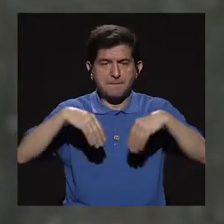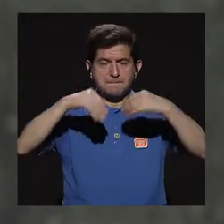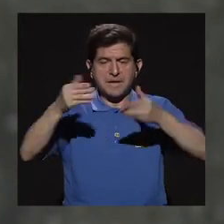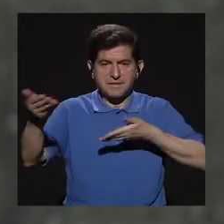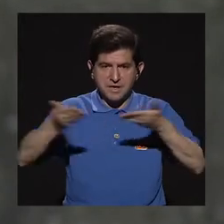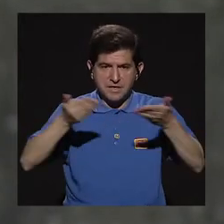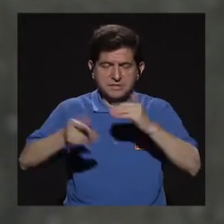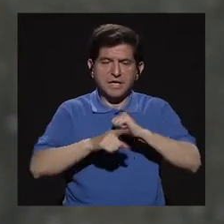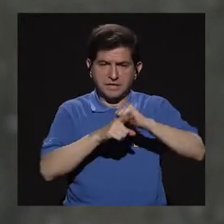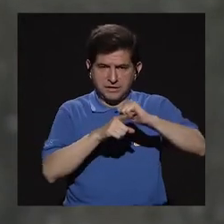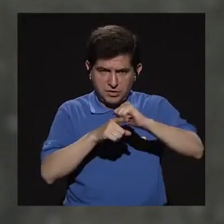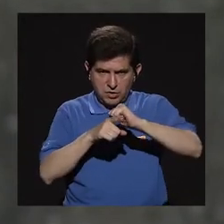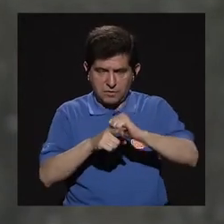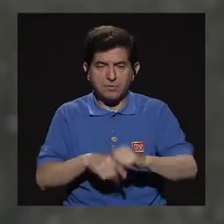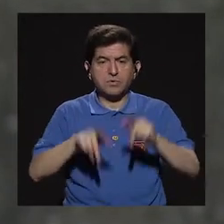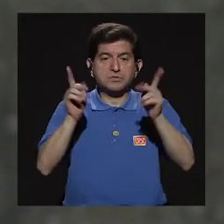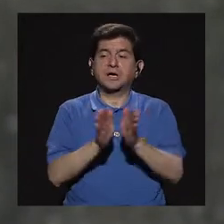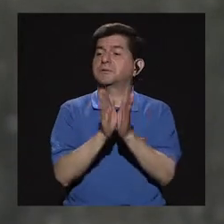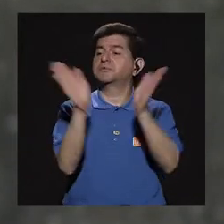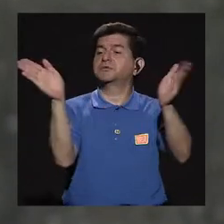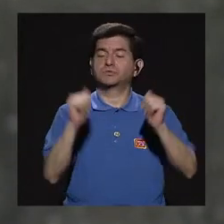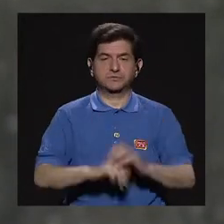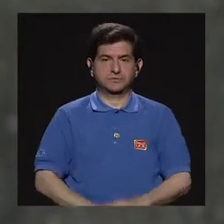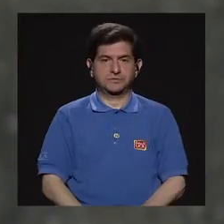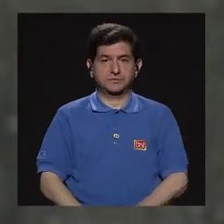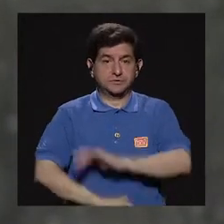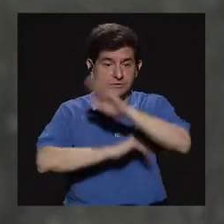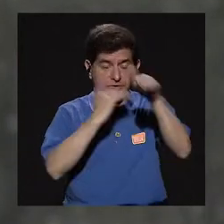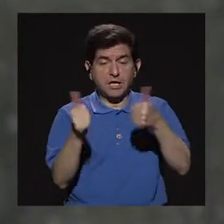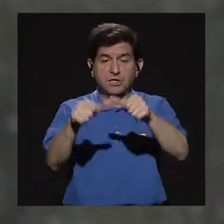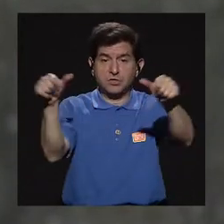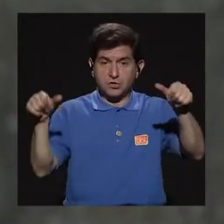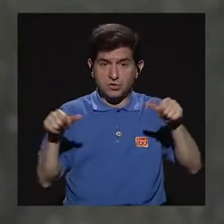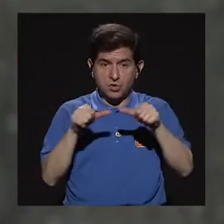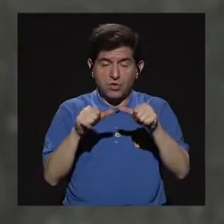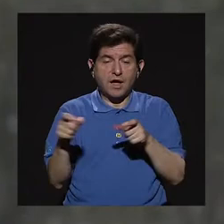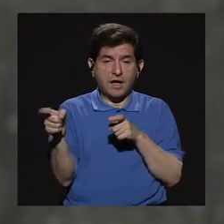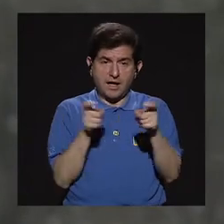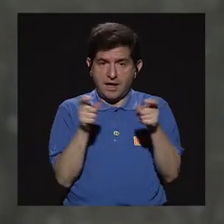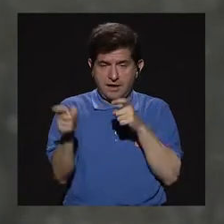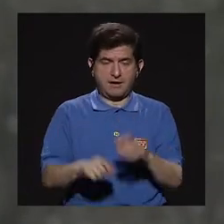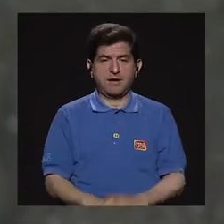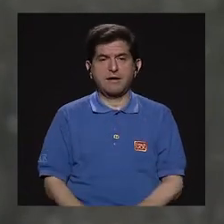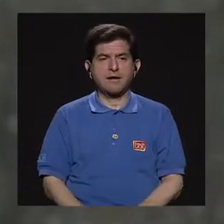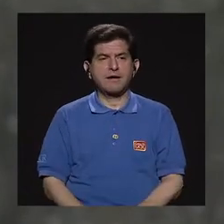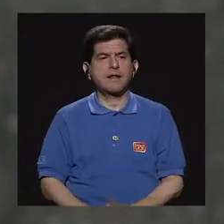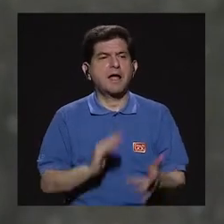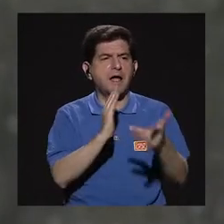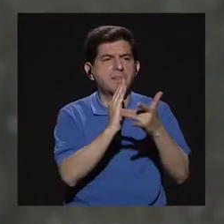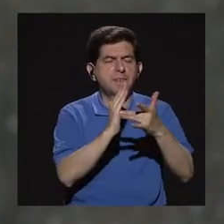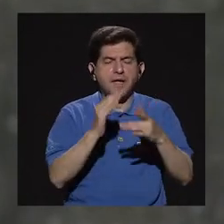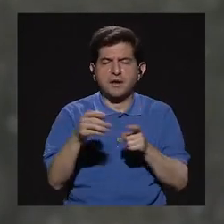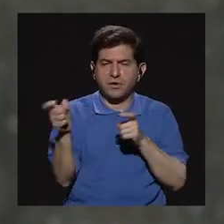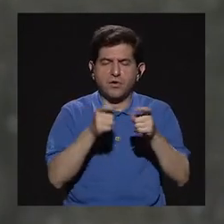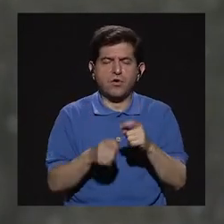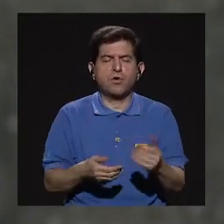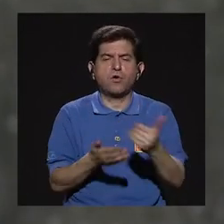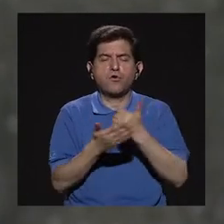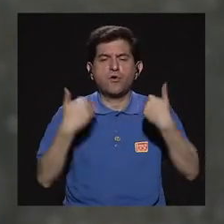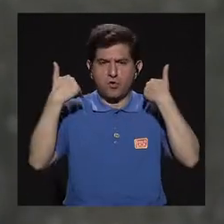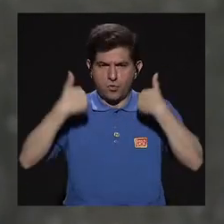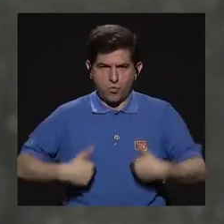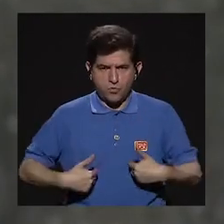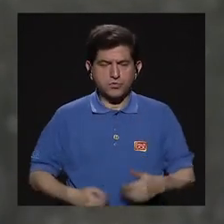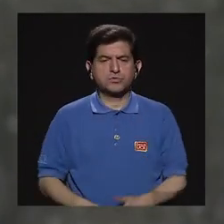vendemos servicios de capacitación al público en general, en todo lo que son las áreas de la administración, digamos, en técnico de administración de recursos